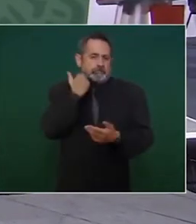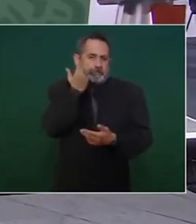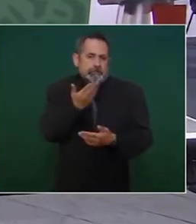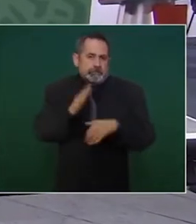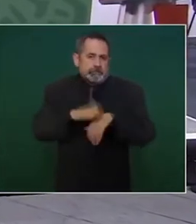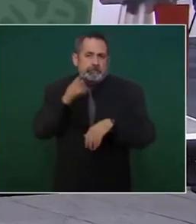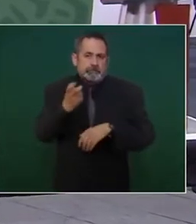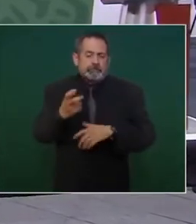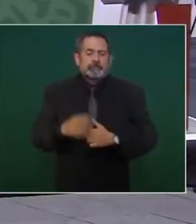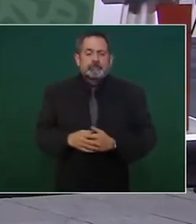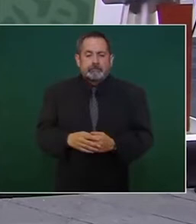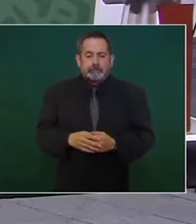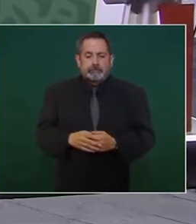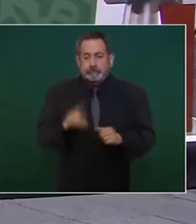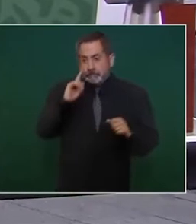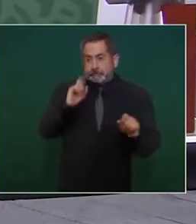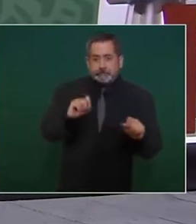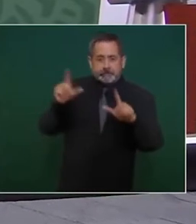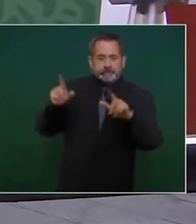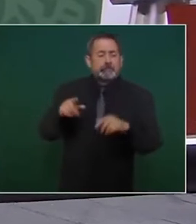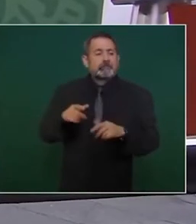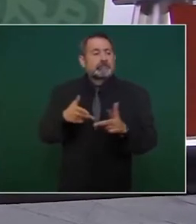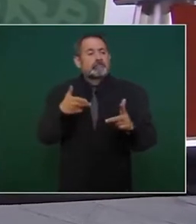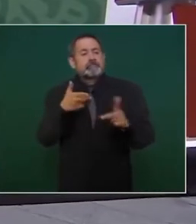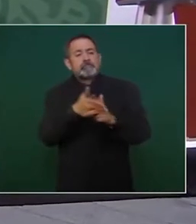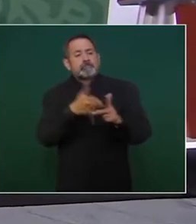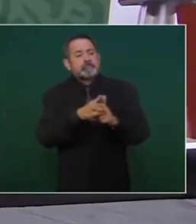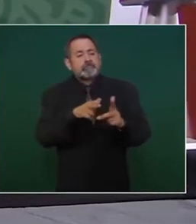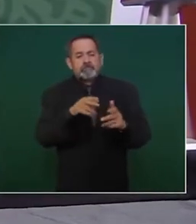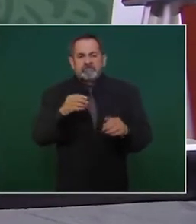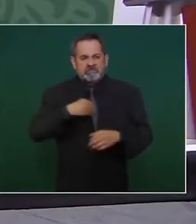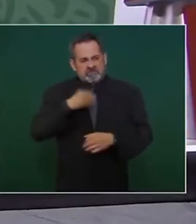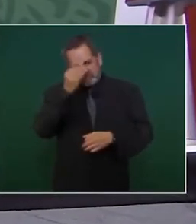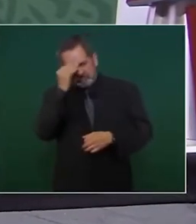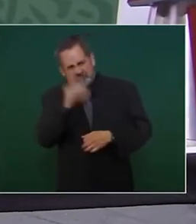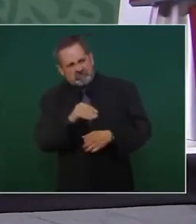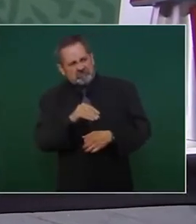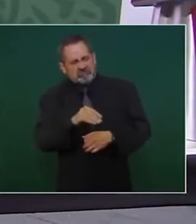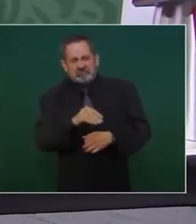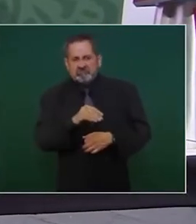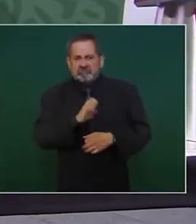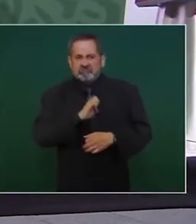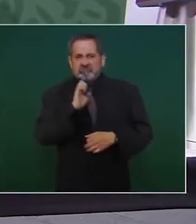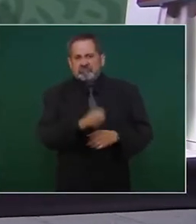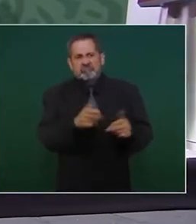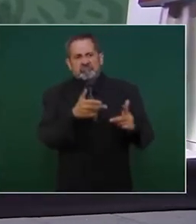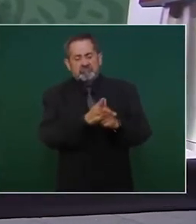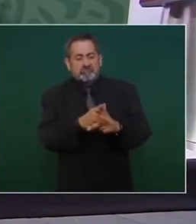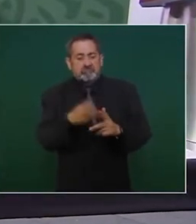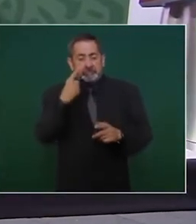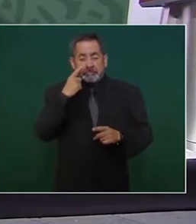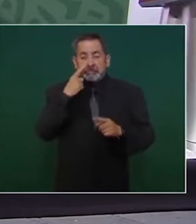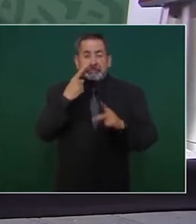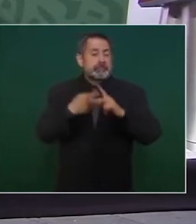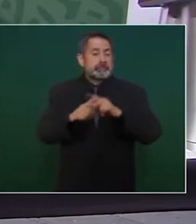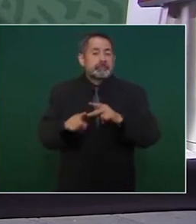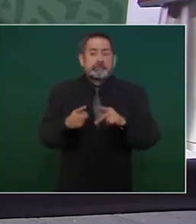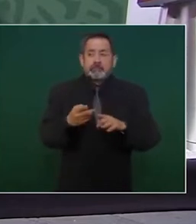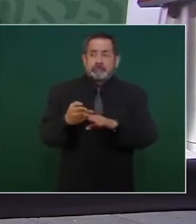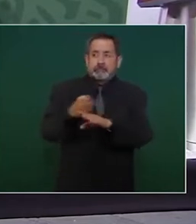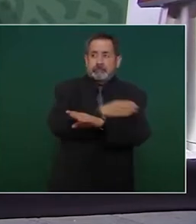la gráfica de los homicidios dolosos en la Ciudad de México es una gráfica que viene desde 1997